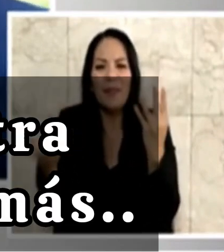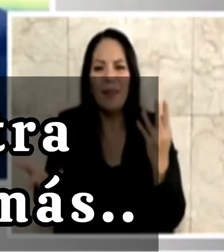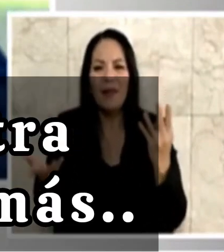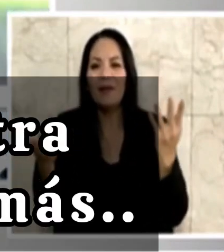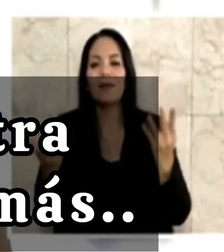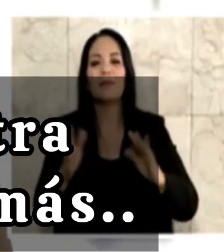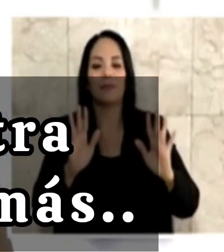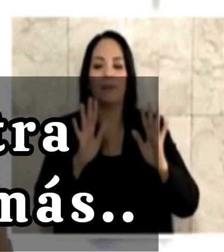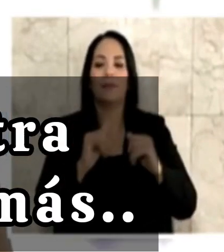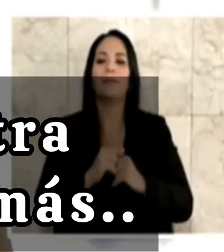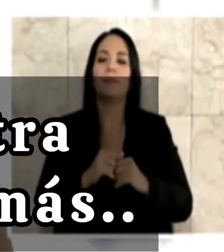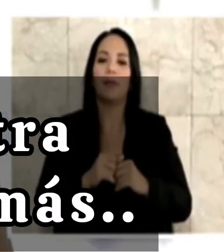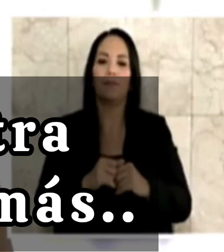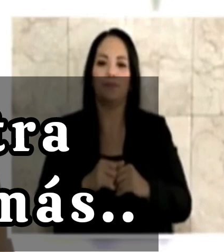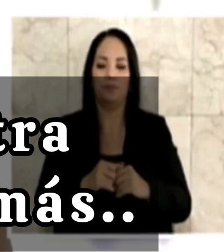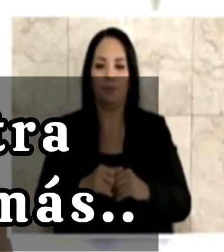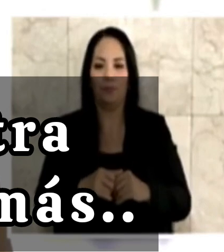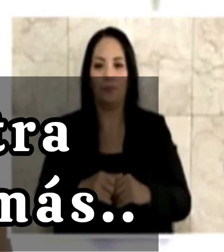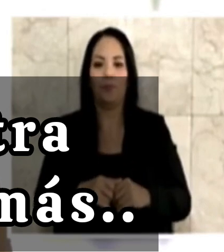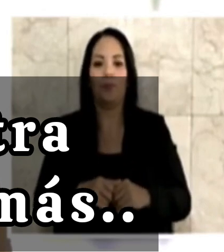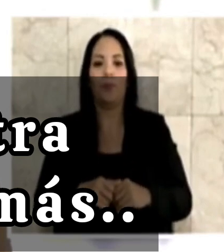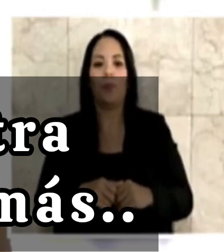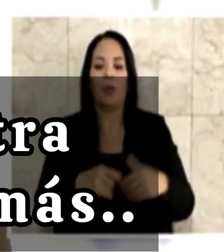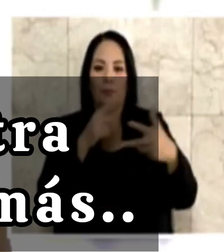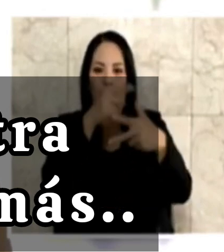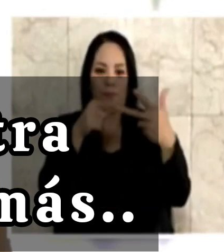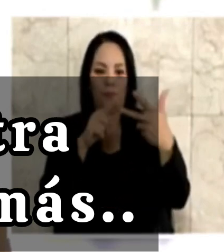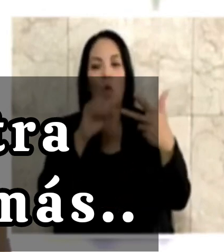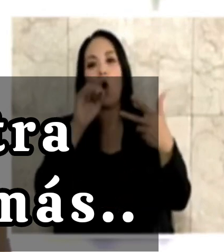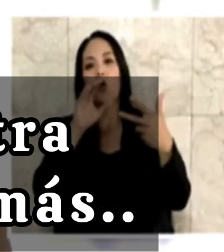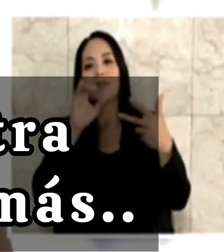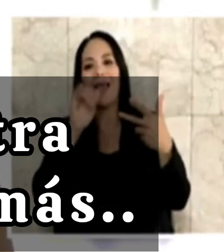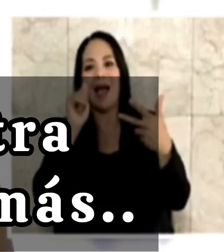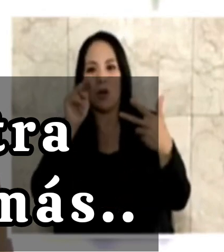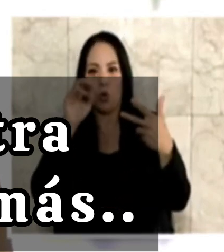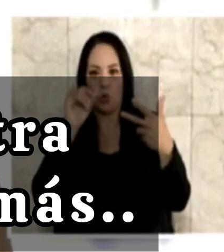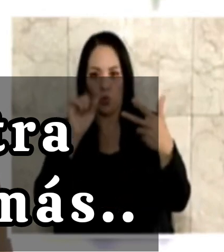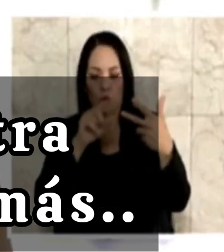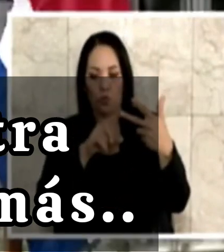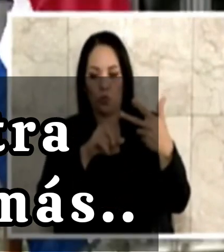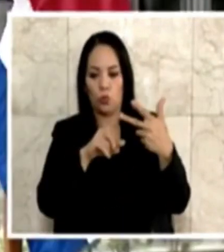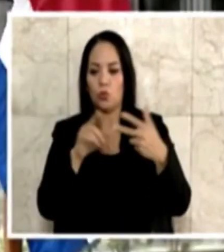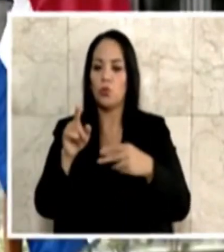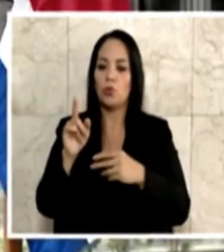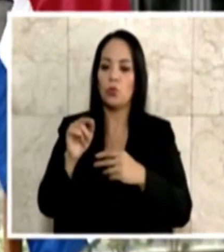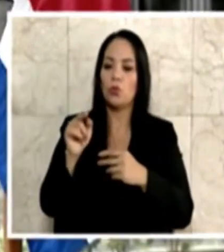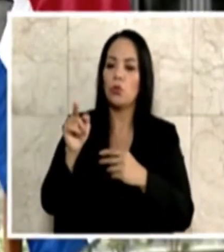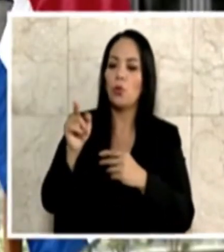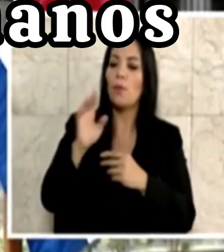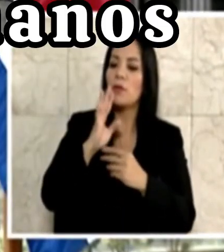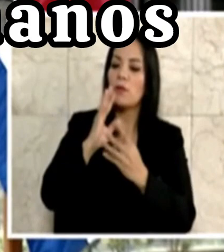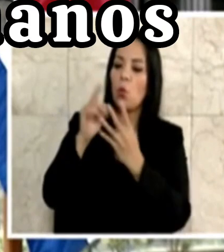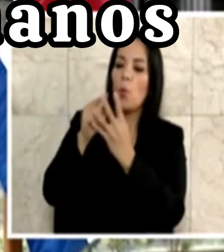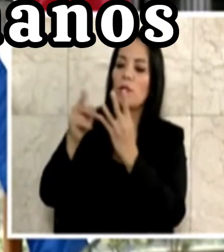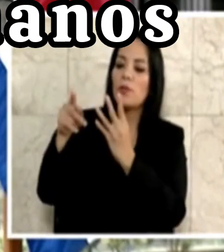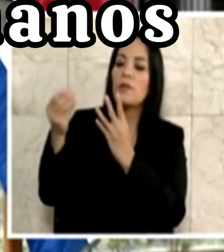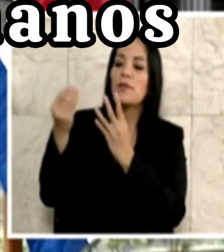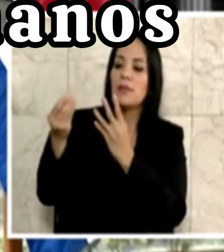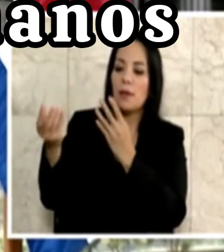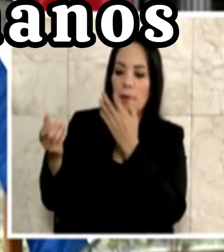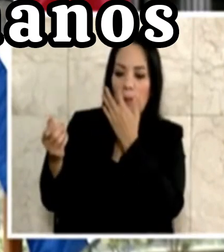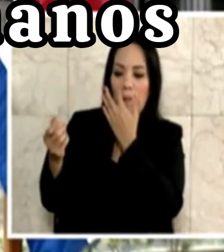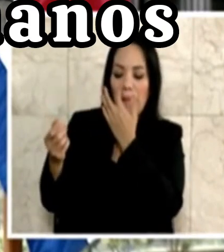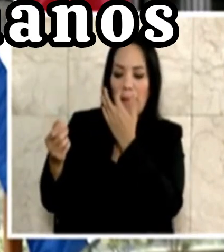Bueno, en el caso de Oceanos hay un procedimiento administrativo abierto. No, no, de los cuatro personajes. Es decir, él lo que le está diciendo es,